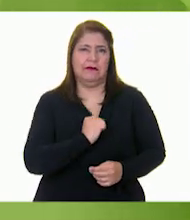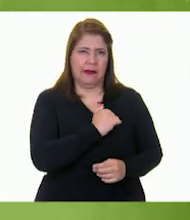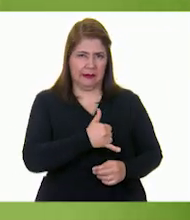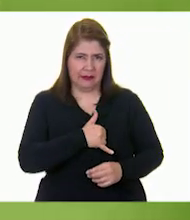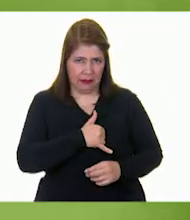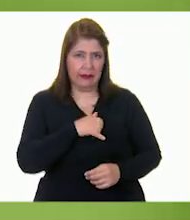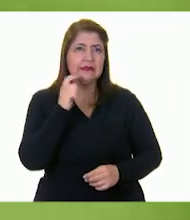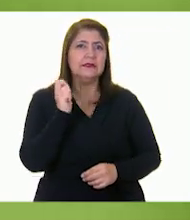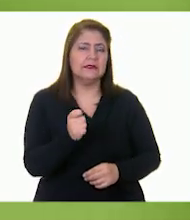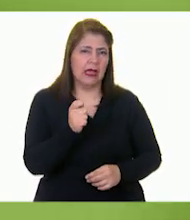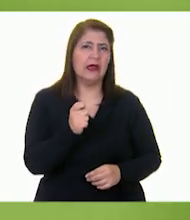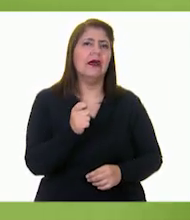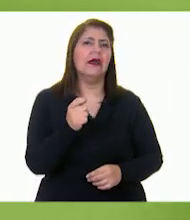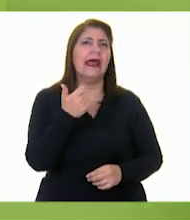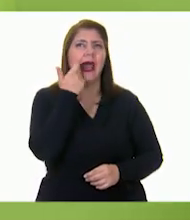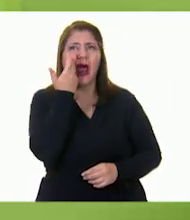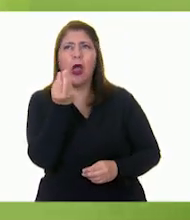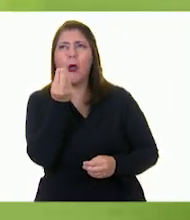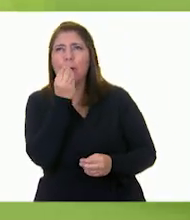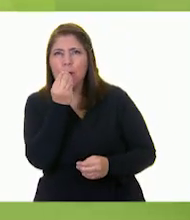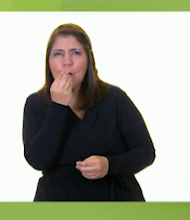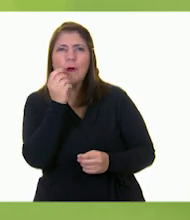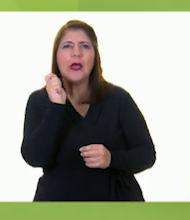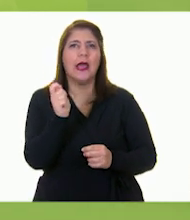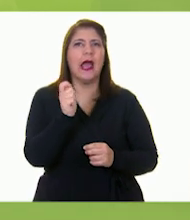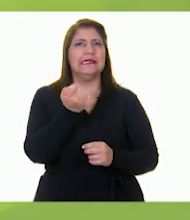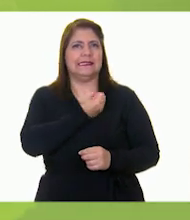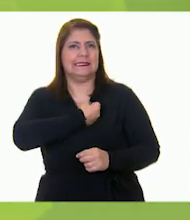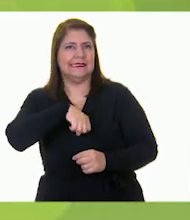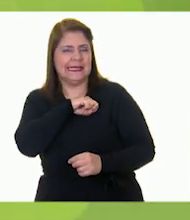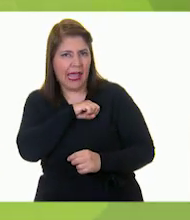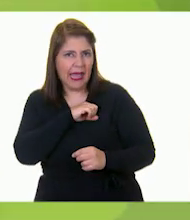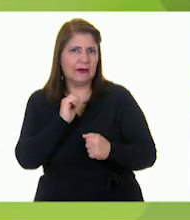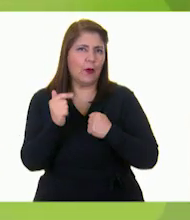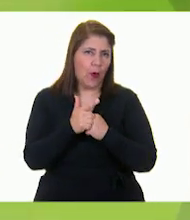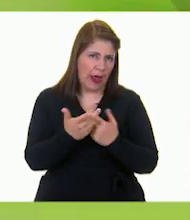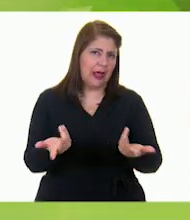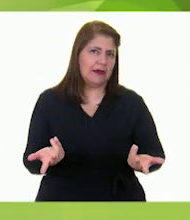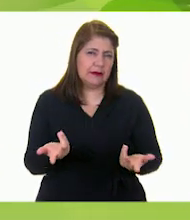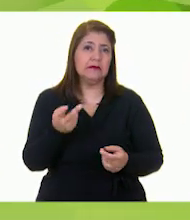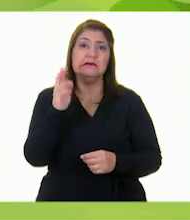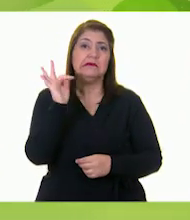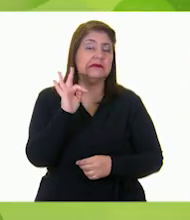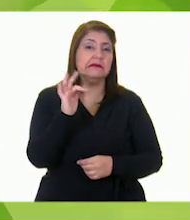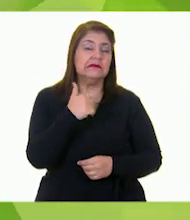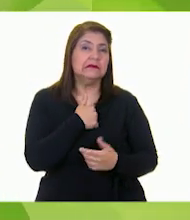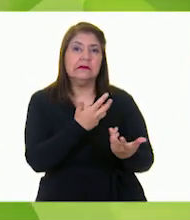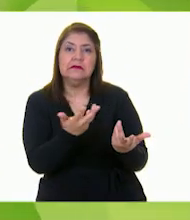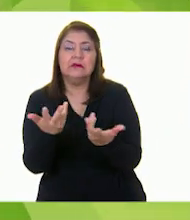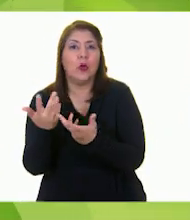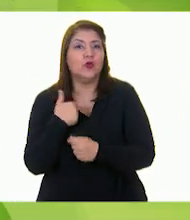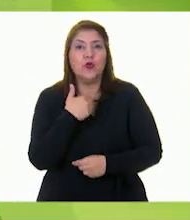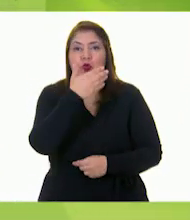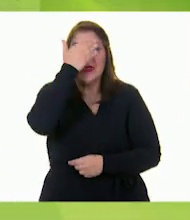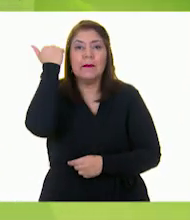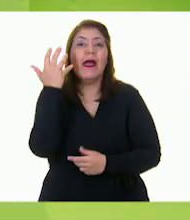Queremos comer colaciones saludables. Porque no sabemos qué hacer.